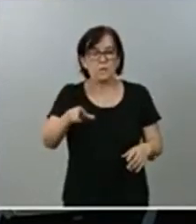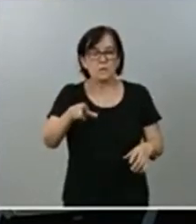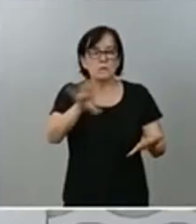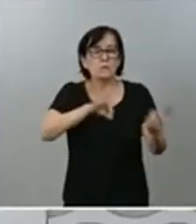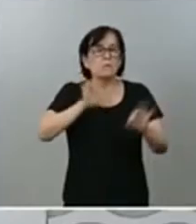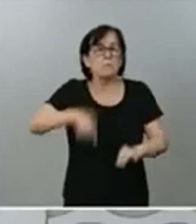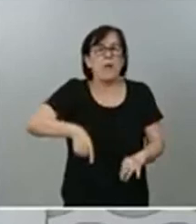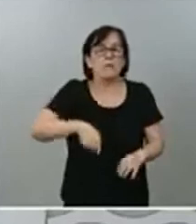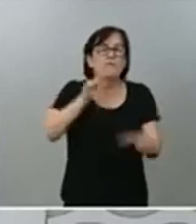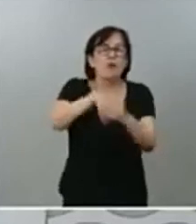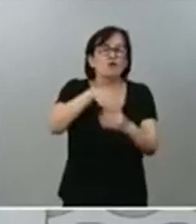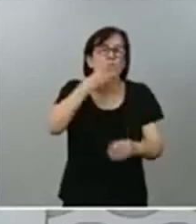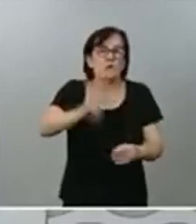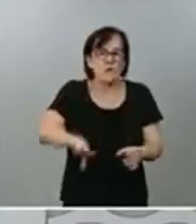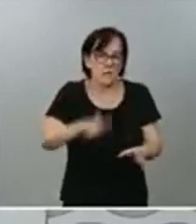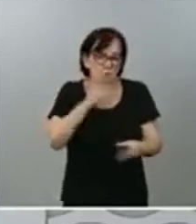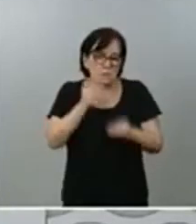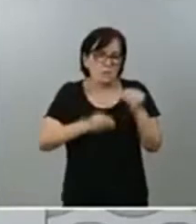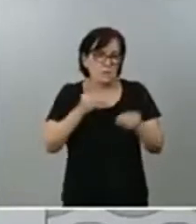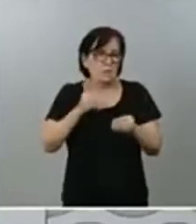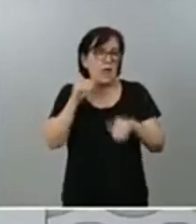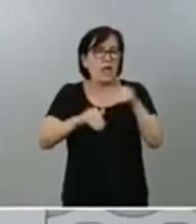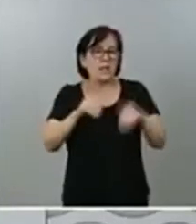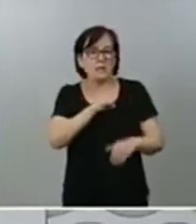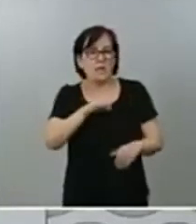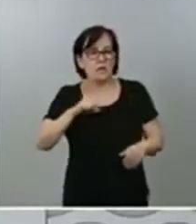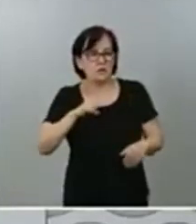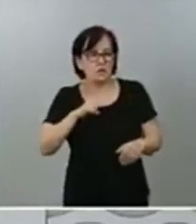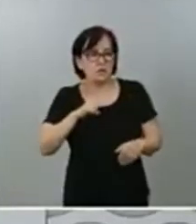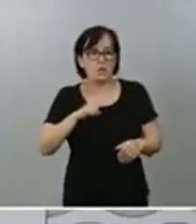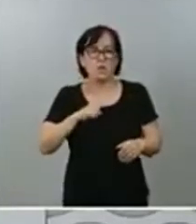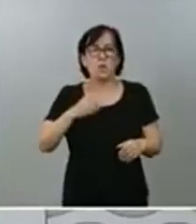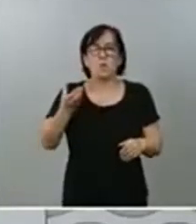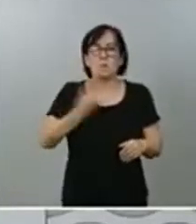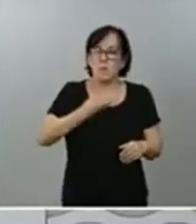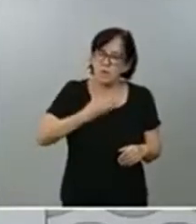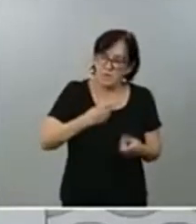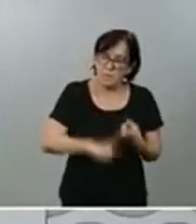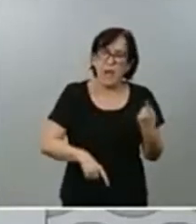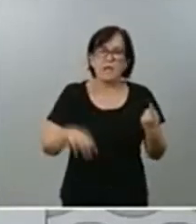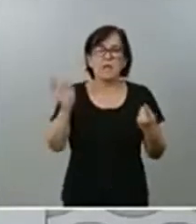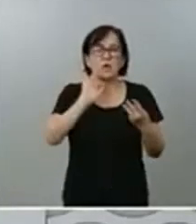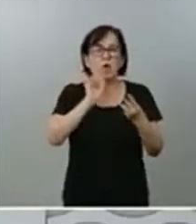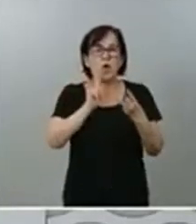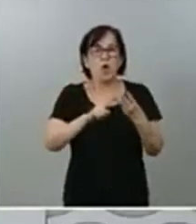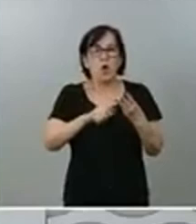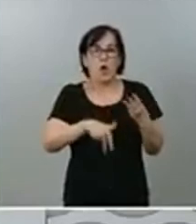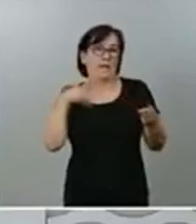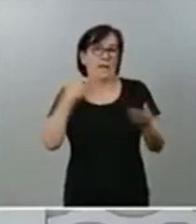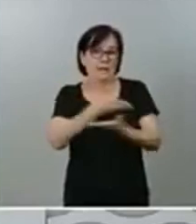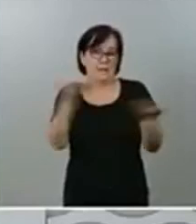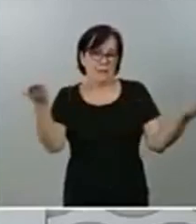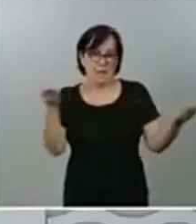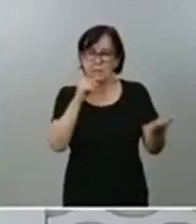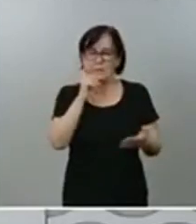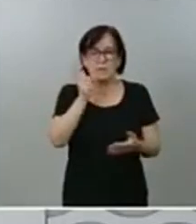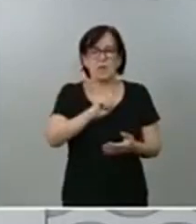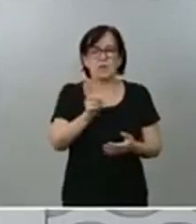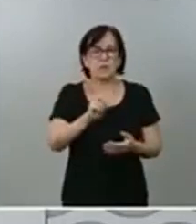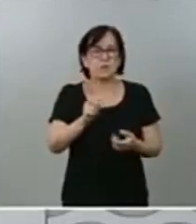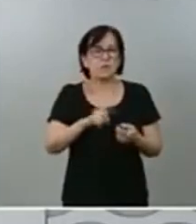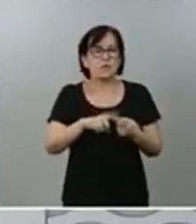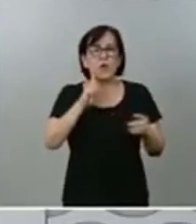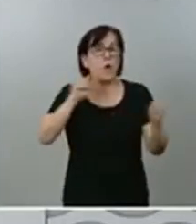cuando se trata de elecciones autonómicas, elecciones municipales o elecciones generales, y no necesariamente coincide